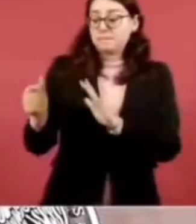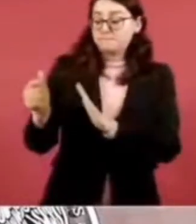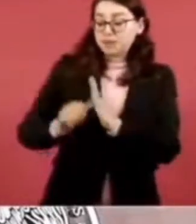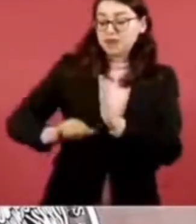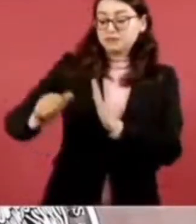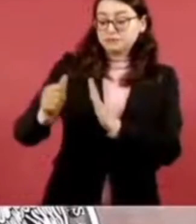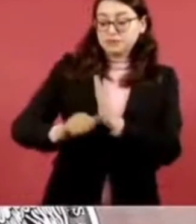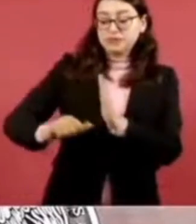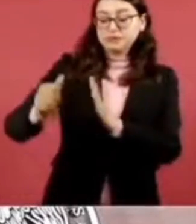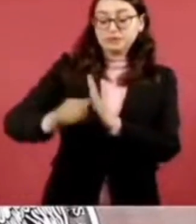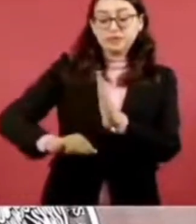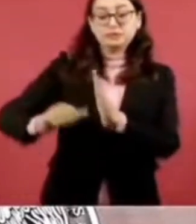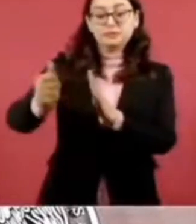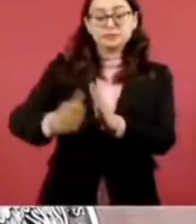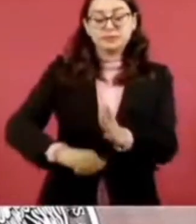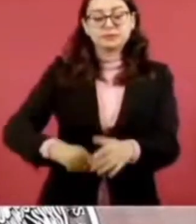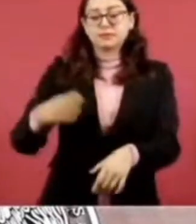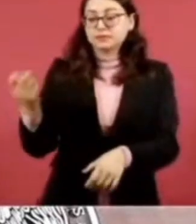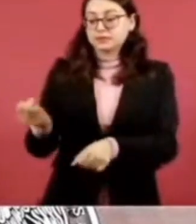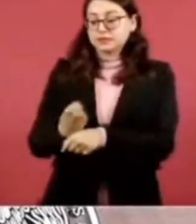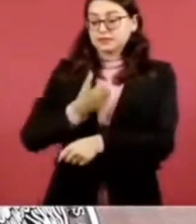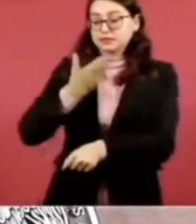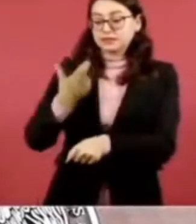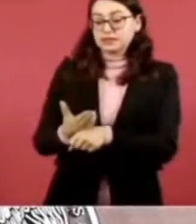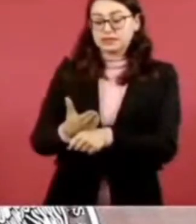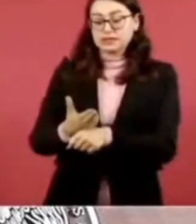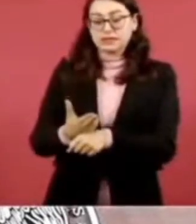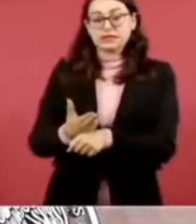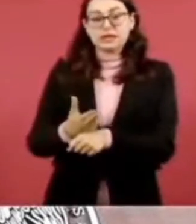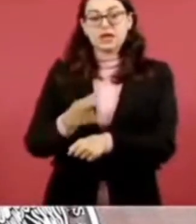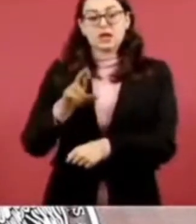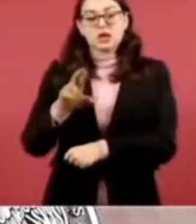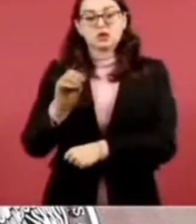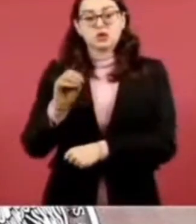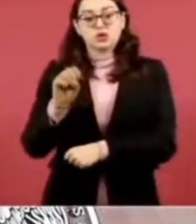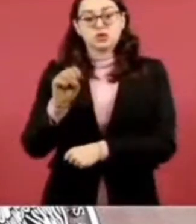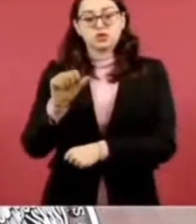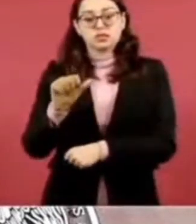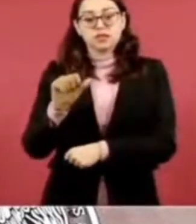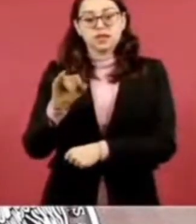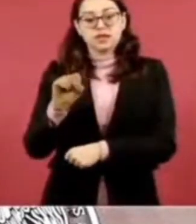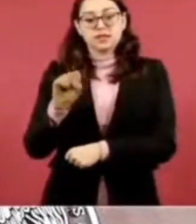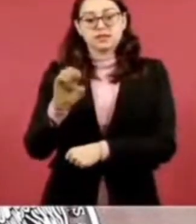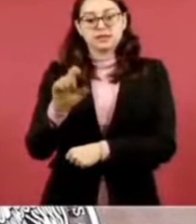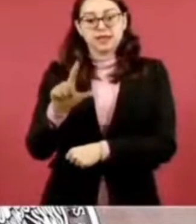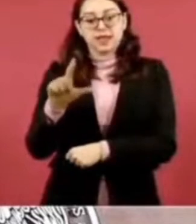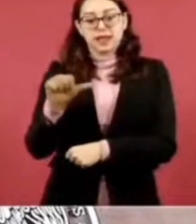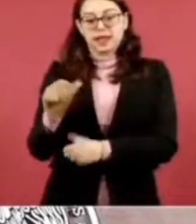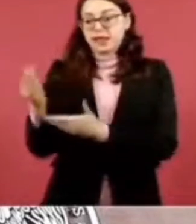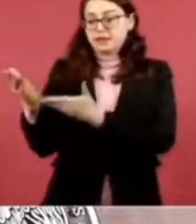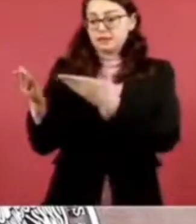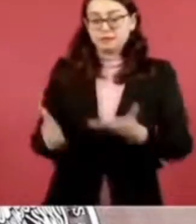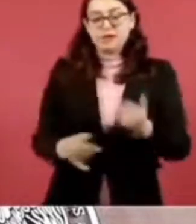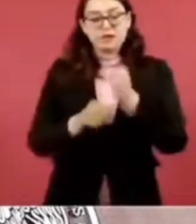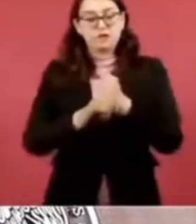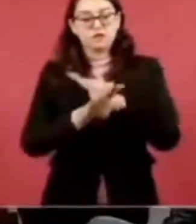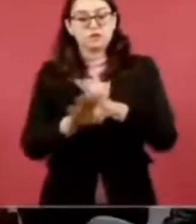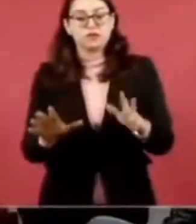Seguridad, Rosa Isela Rodríguez, coordinará la presentación de los avances del Issste.